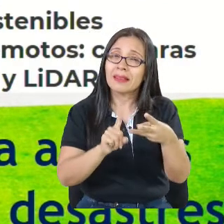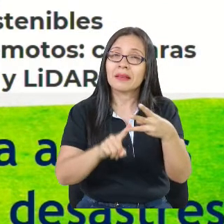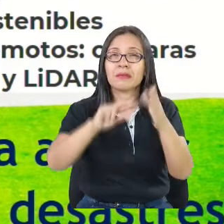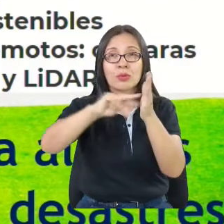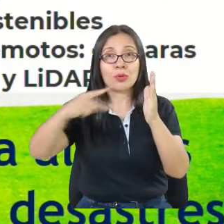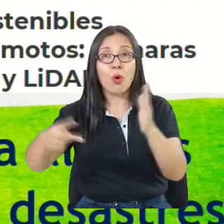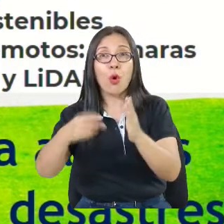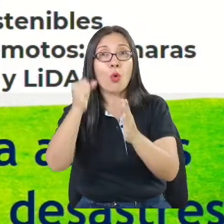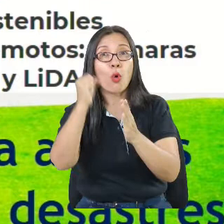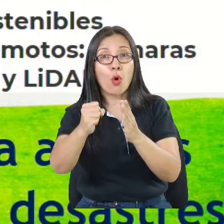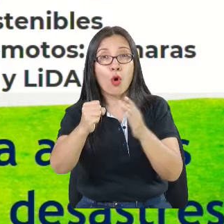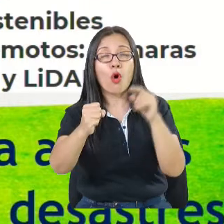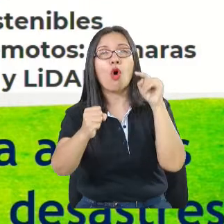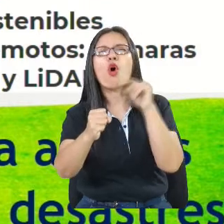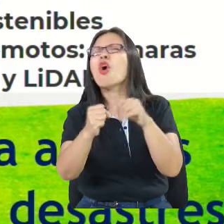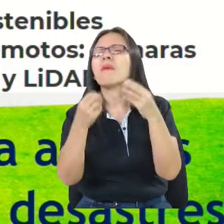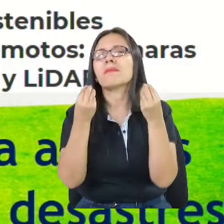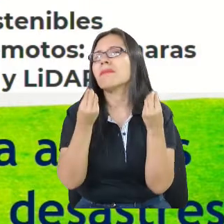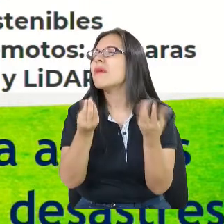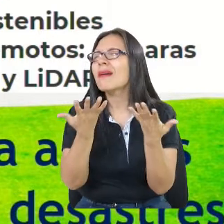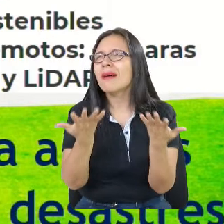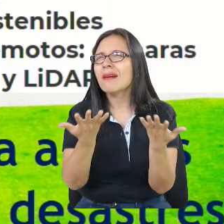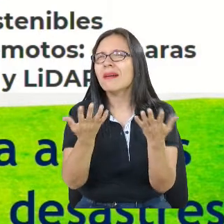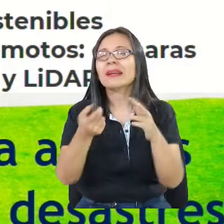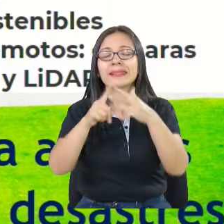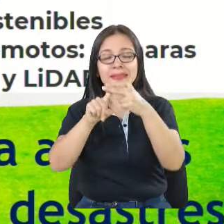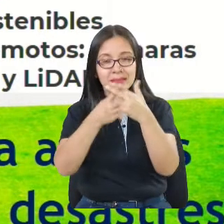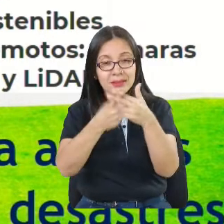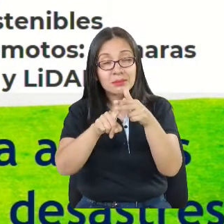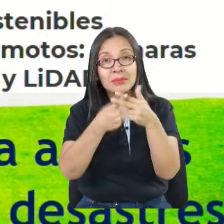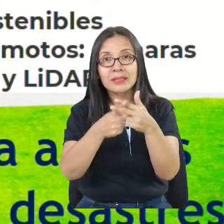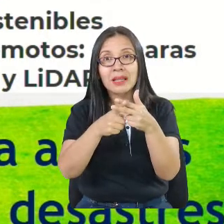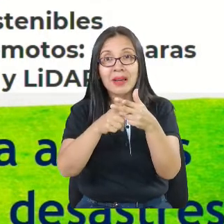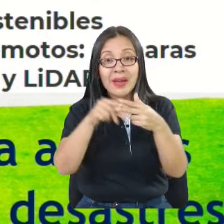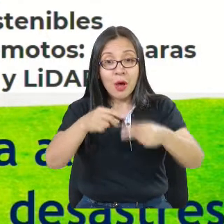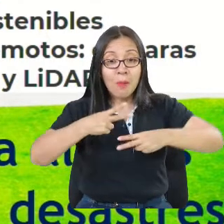al desarrollo de instrumentación propia y local.